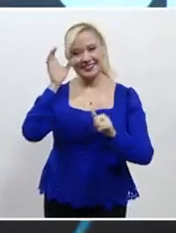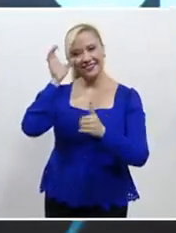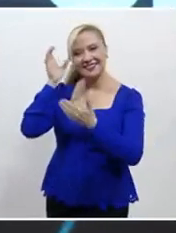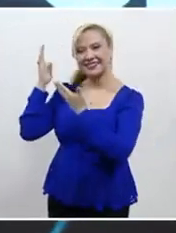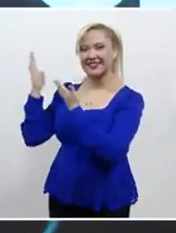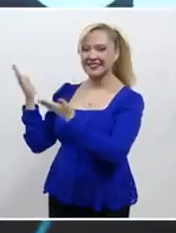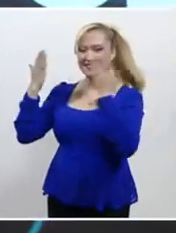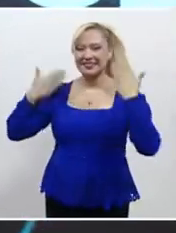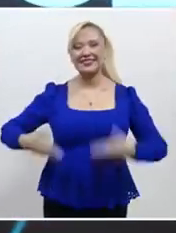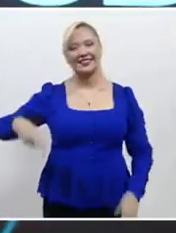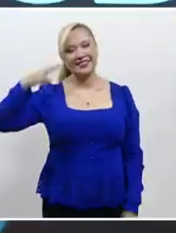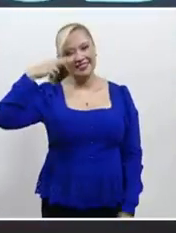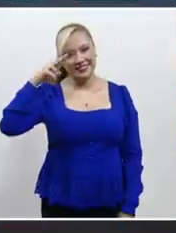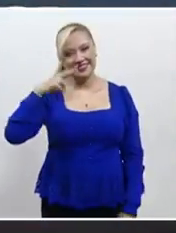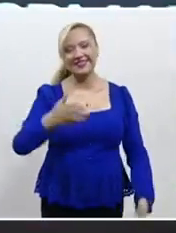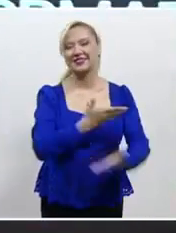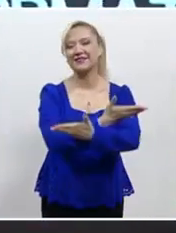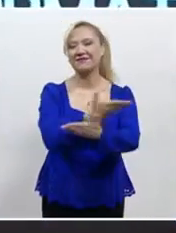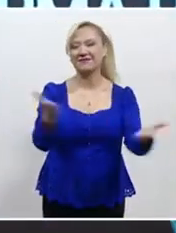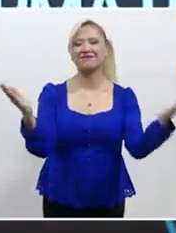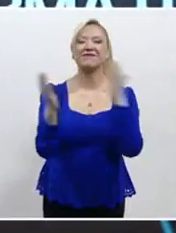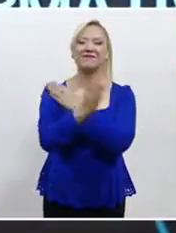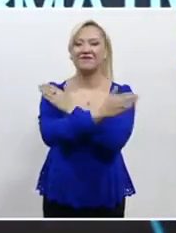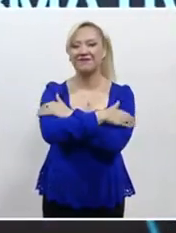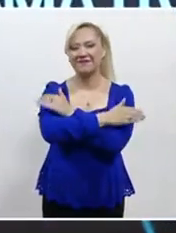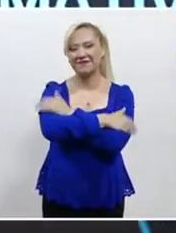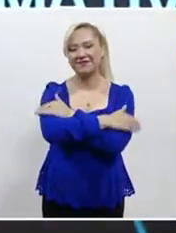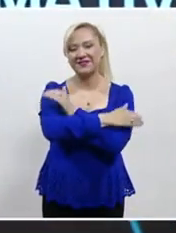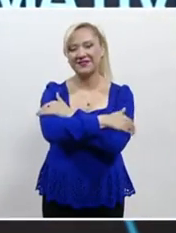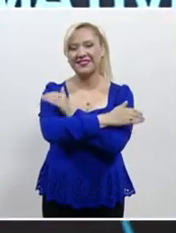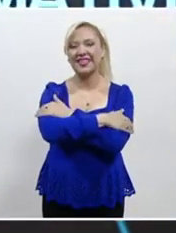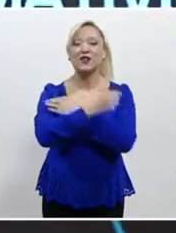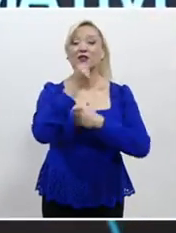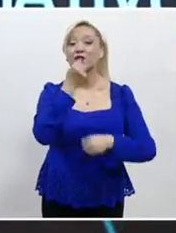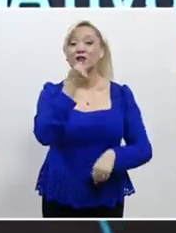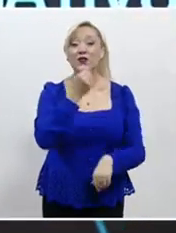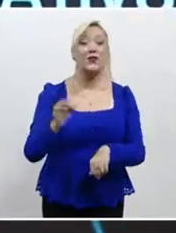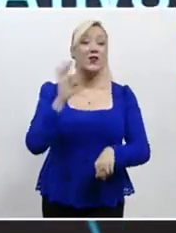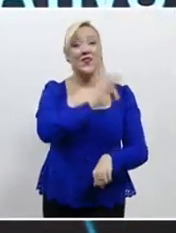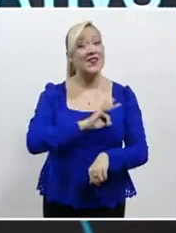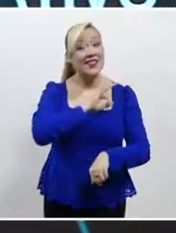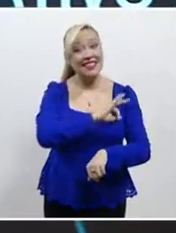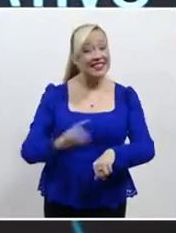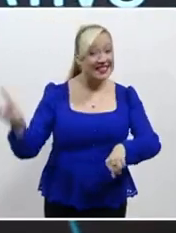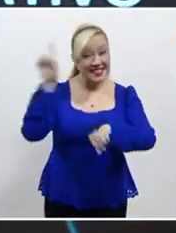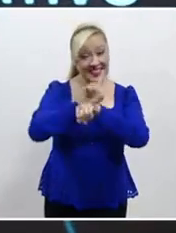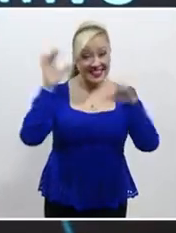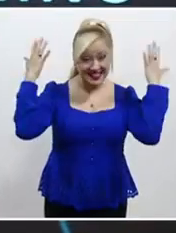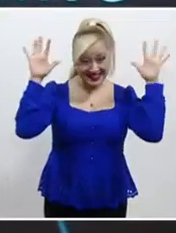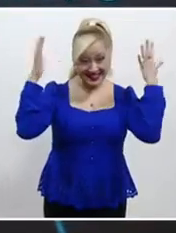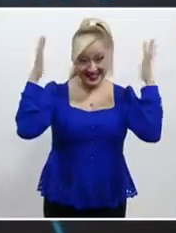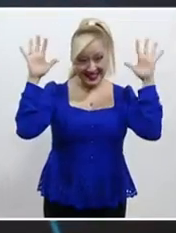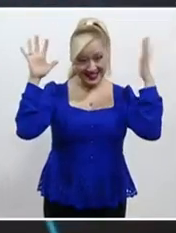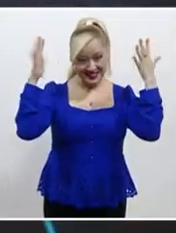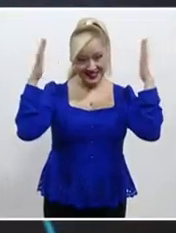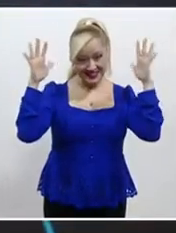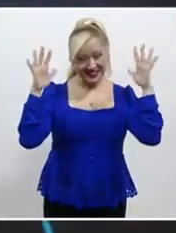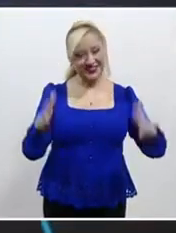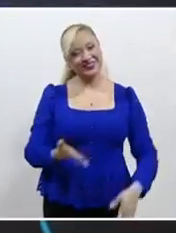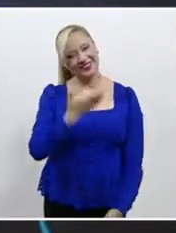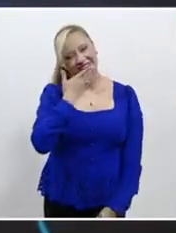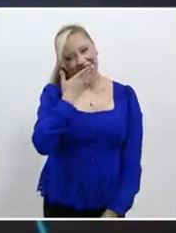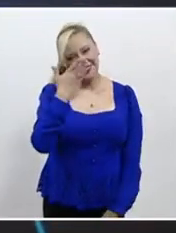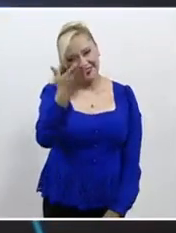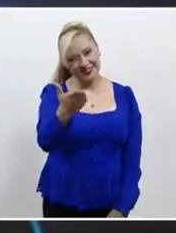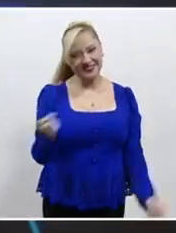Pérez y enviamos un abrazo a todas las y los niños mexicanos que celebrarán este fin de semana su día. Que tengan